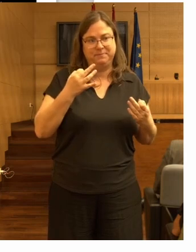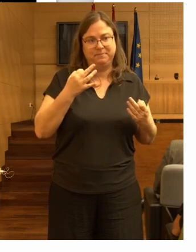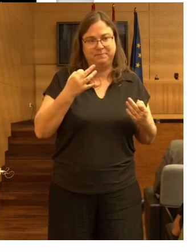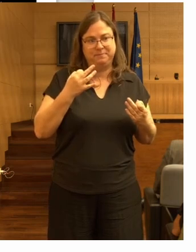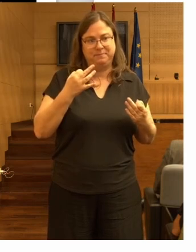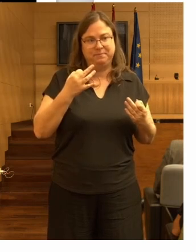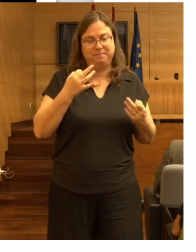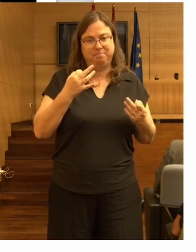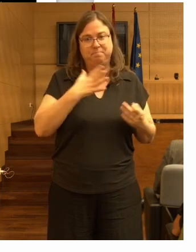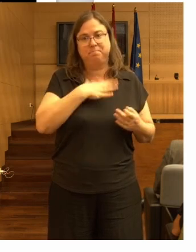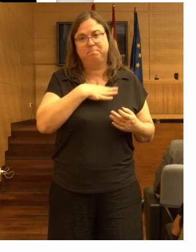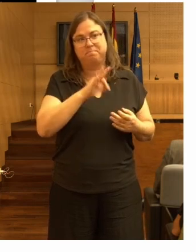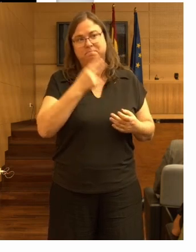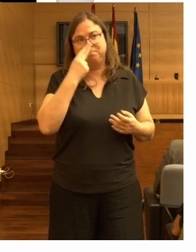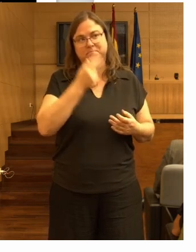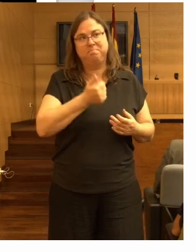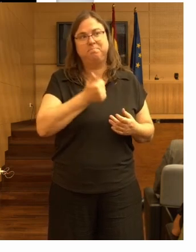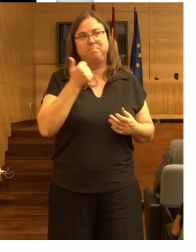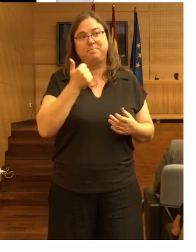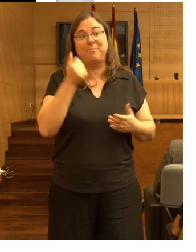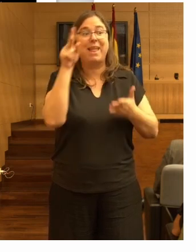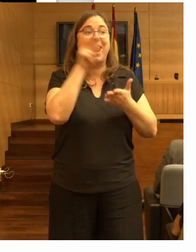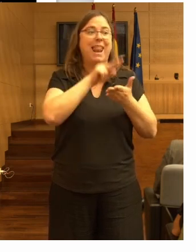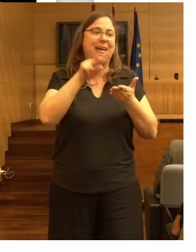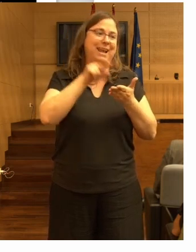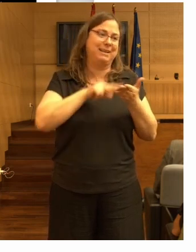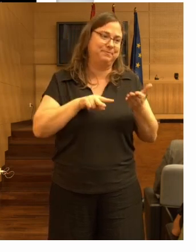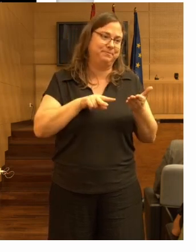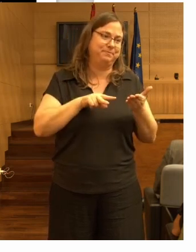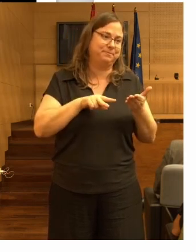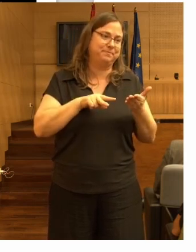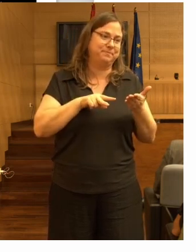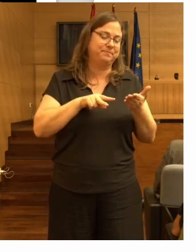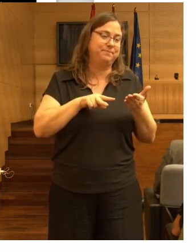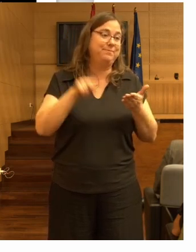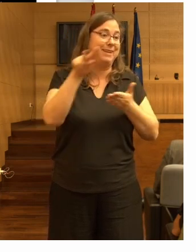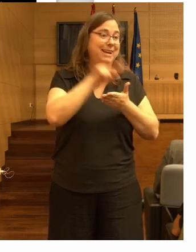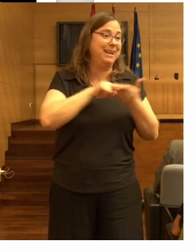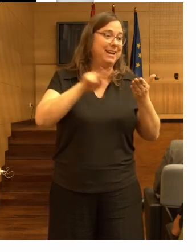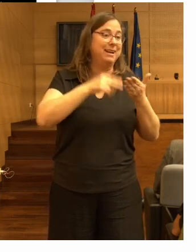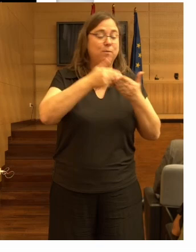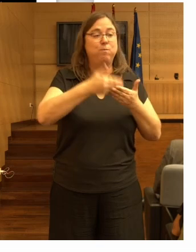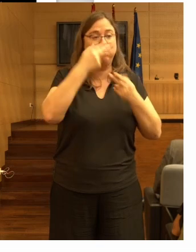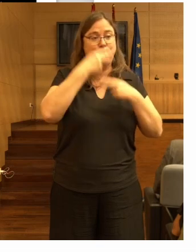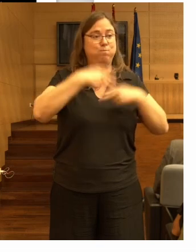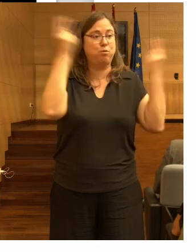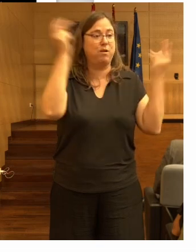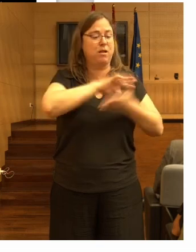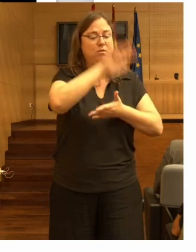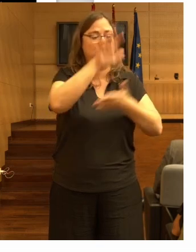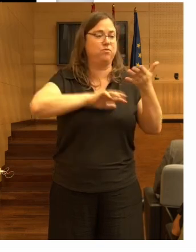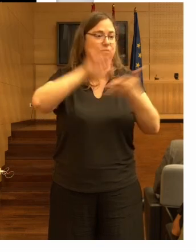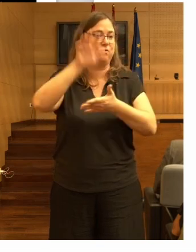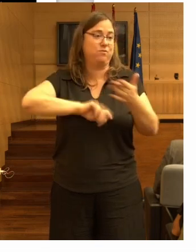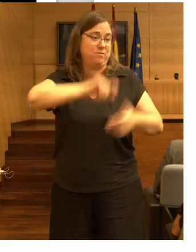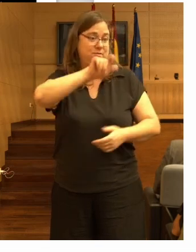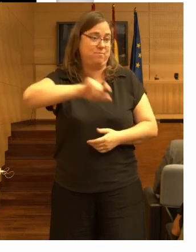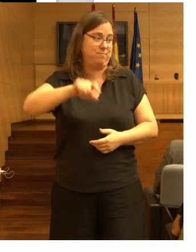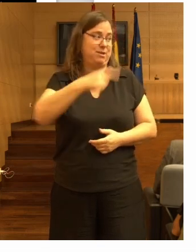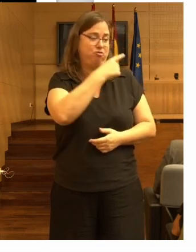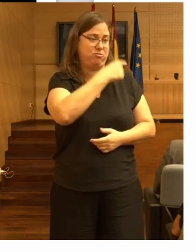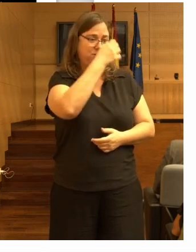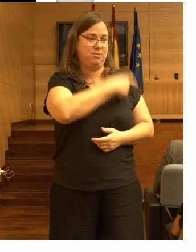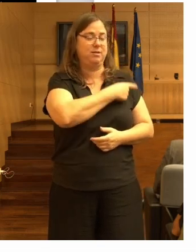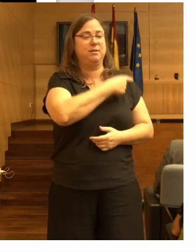sería leer todo lo publicado de estas de estas personas Ellen